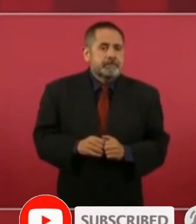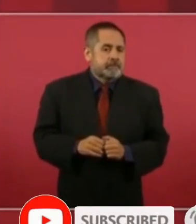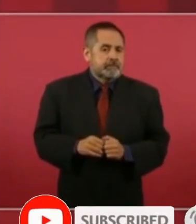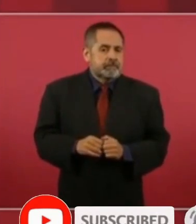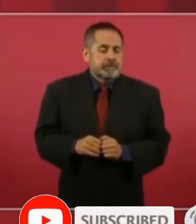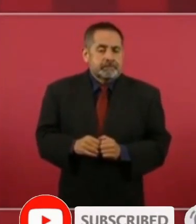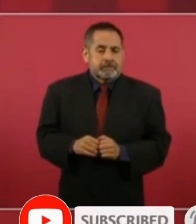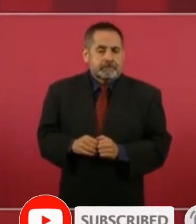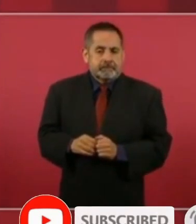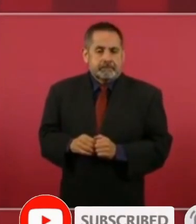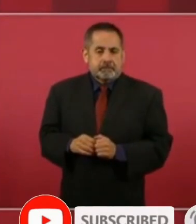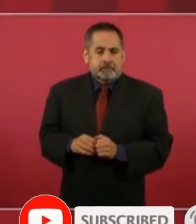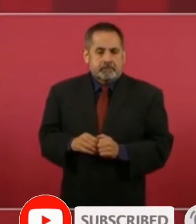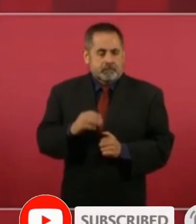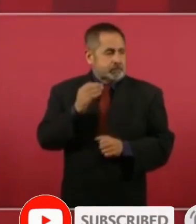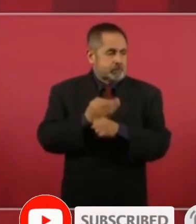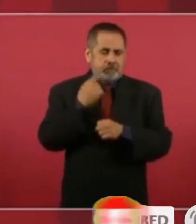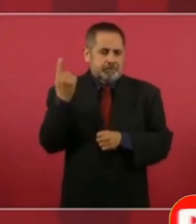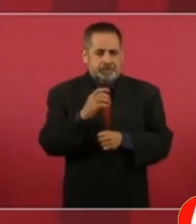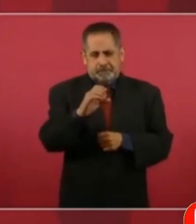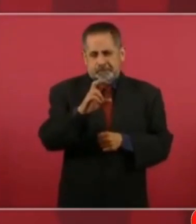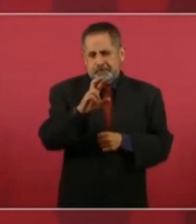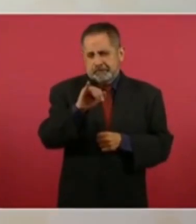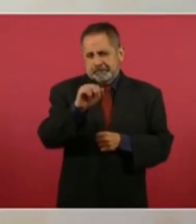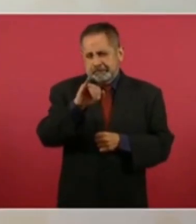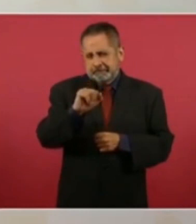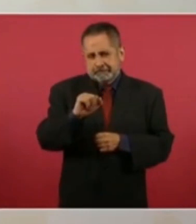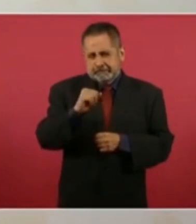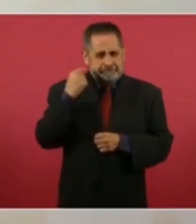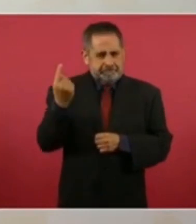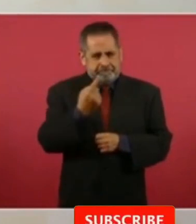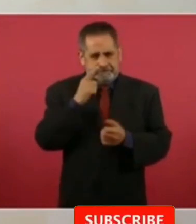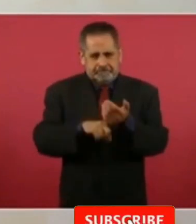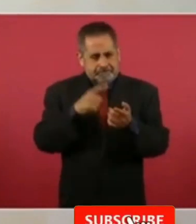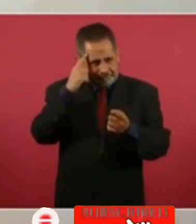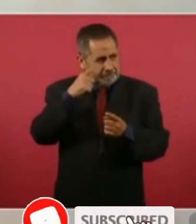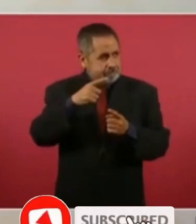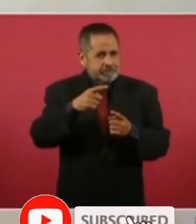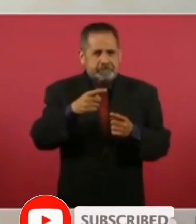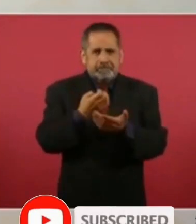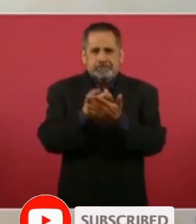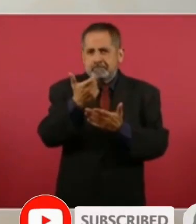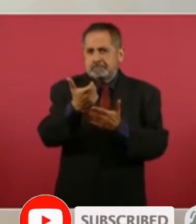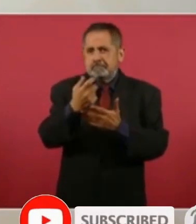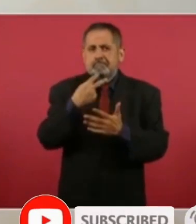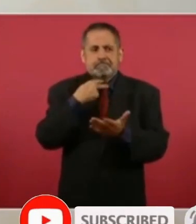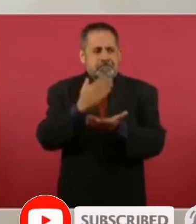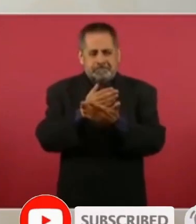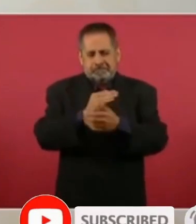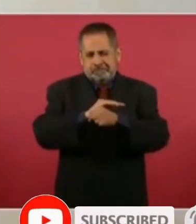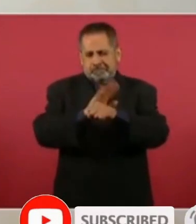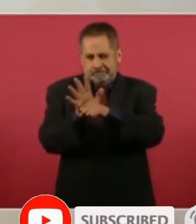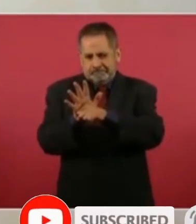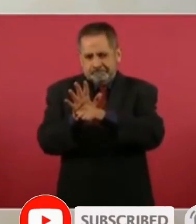de crisis cuando se paró la economía con la pandemia?